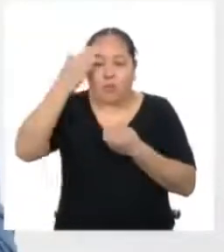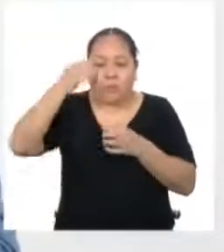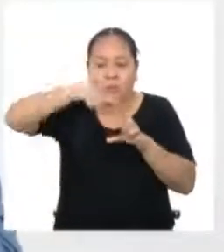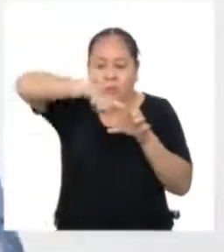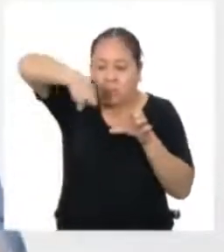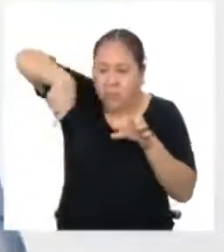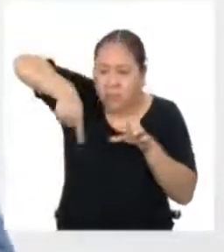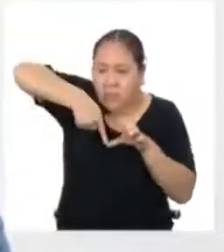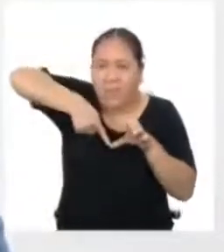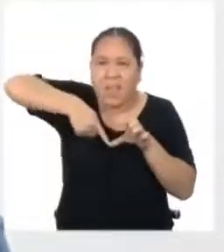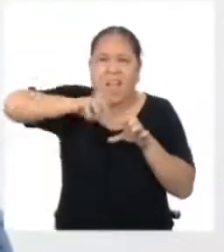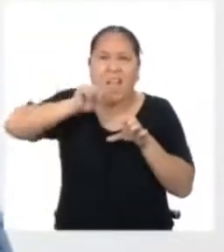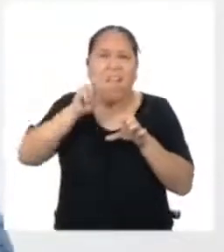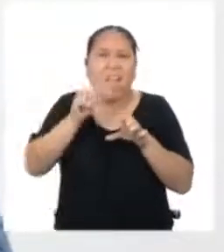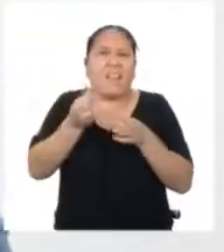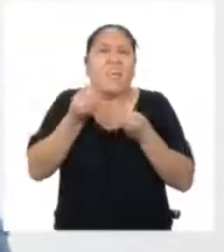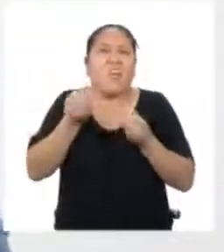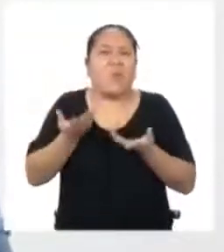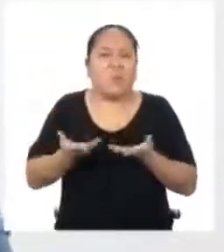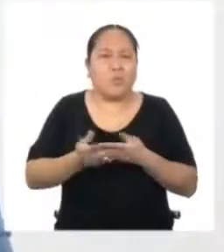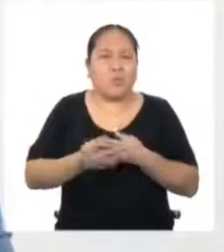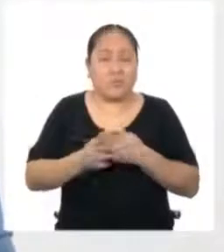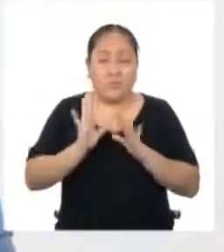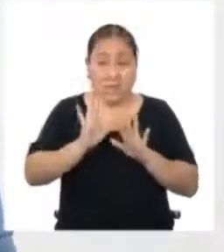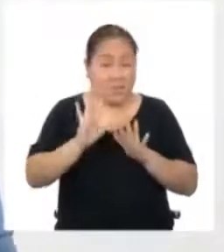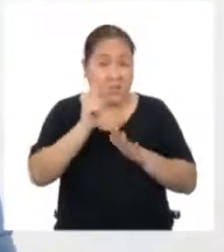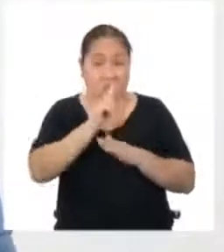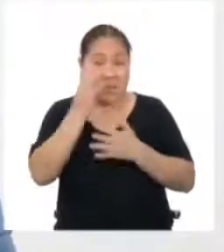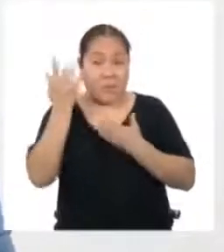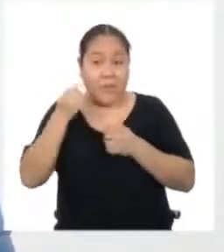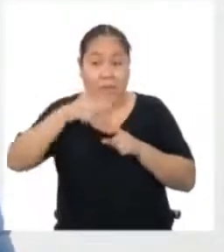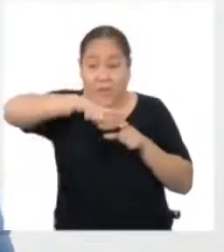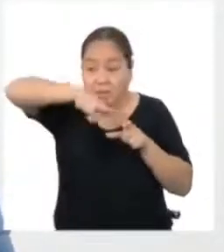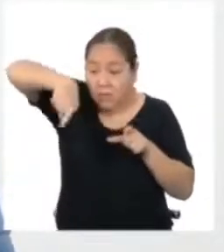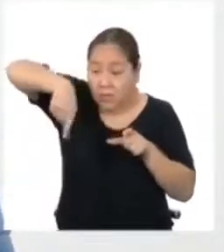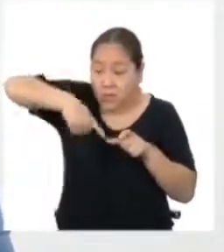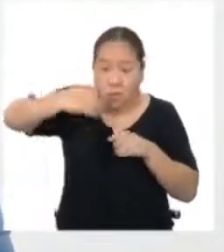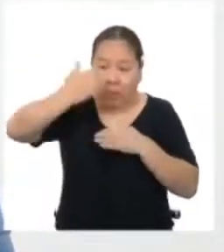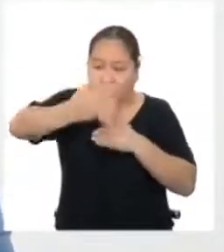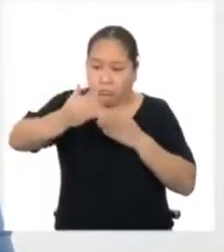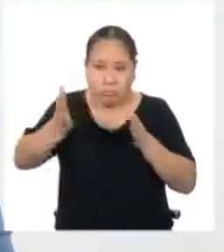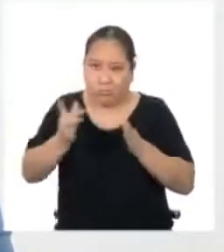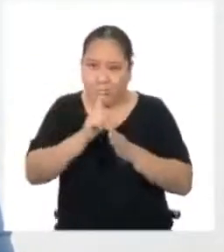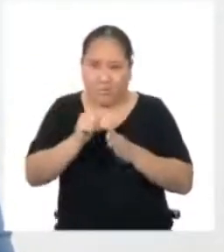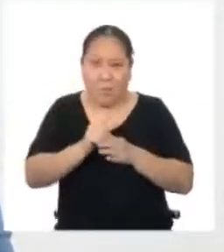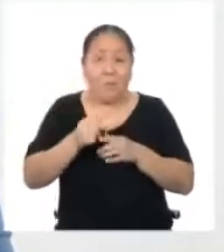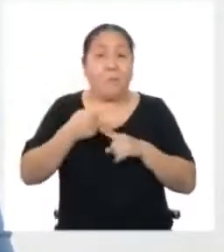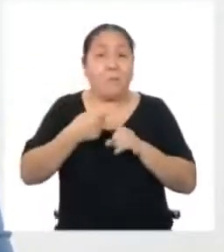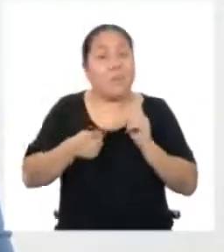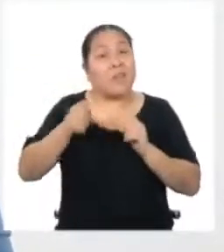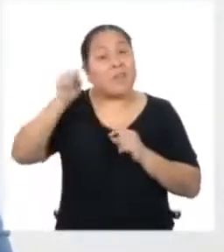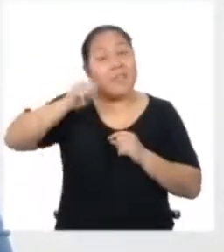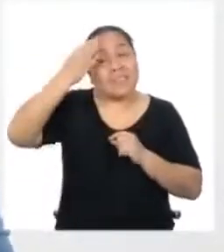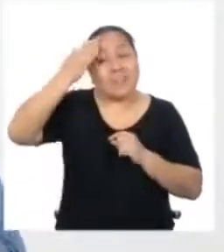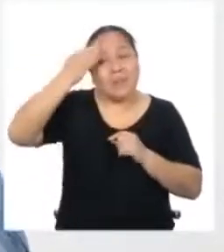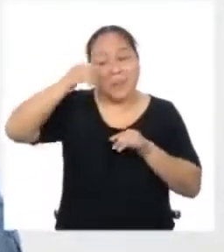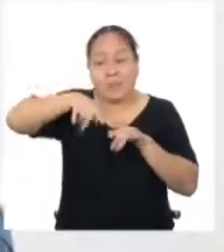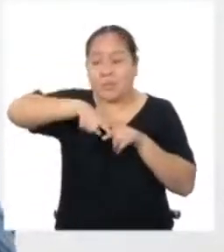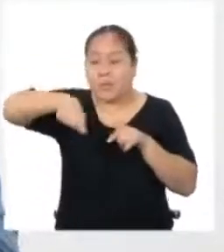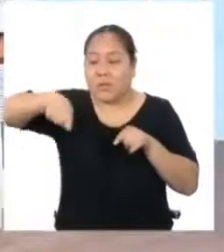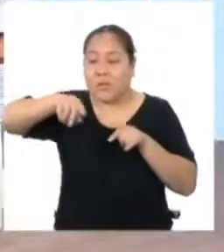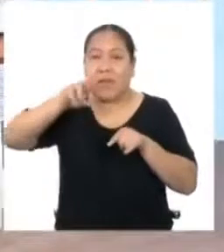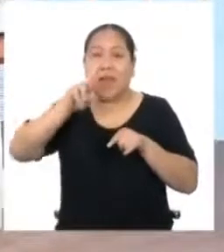suerte ya no tienes que esperar más Si bien un círculo no tiene lados Pero podemos conocer las medidas de su radio y su